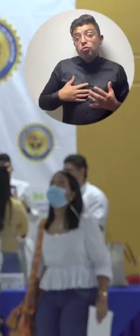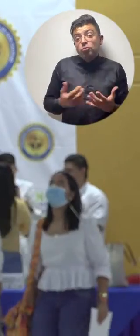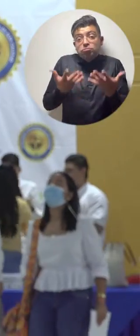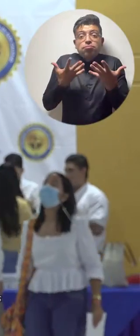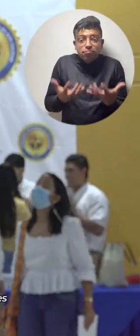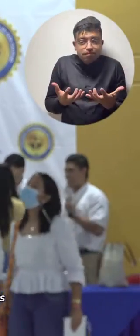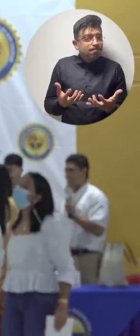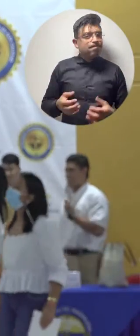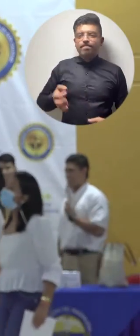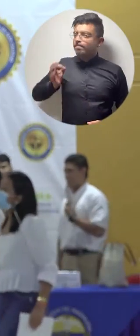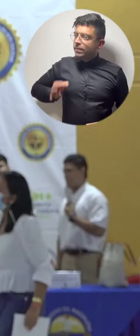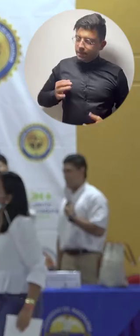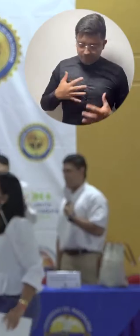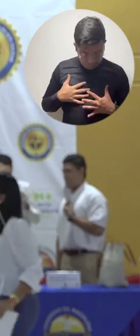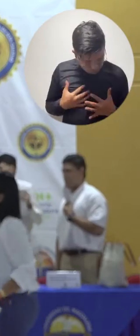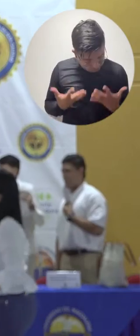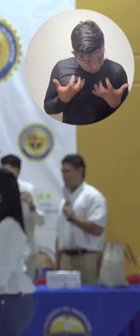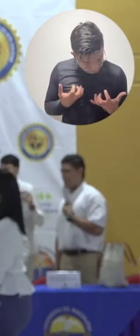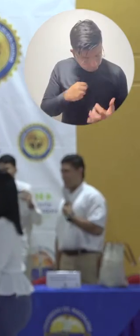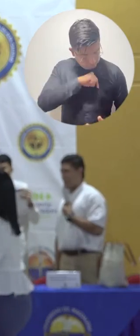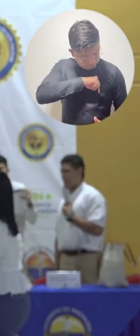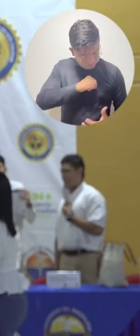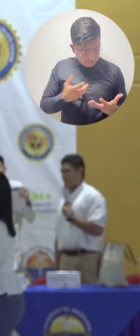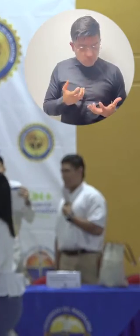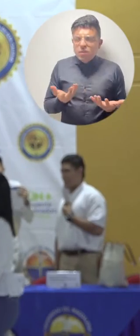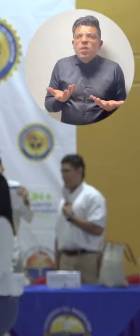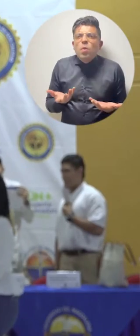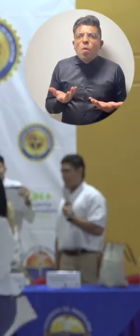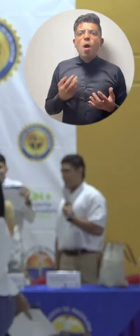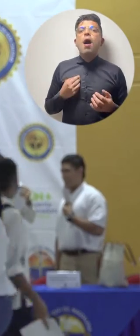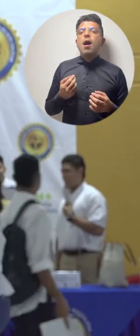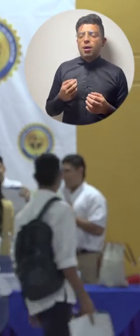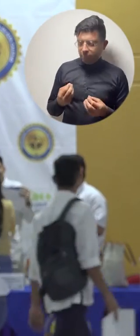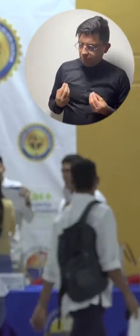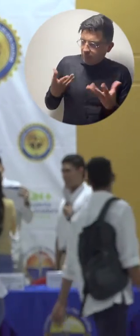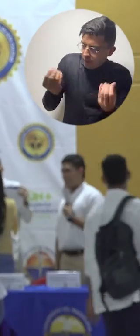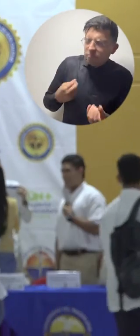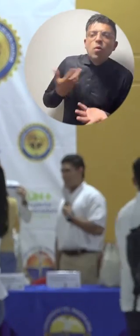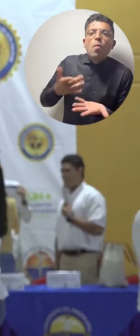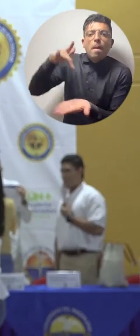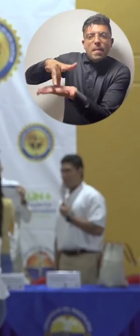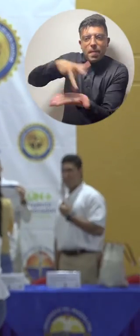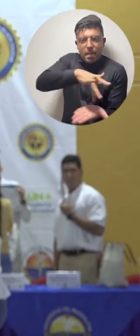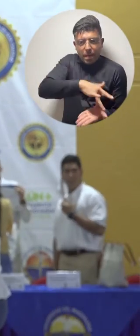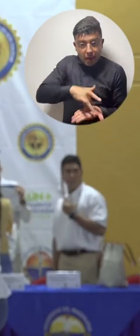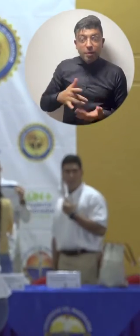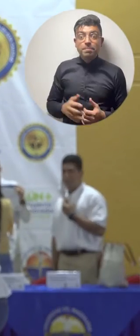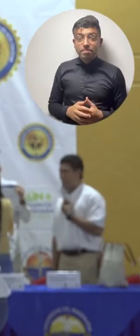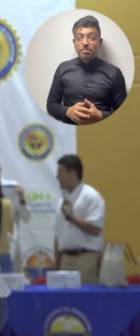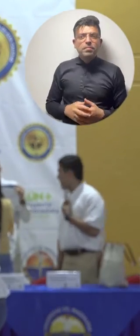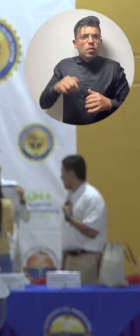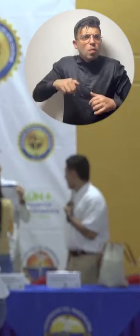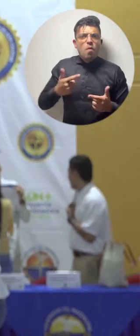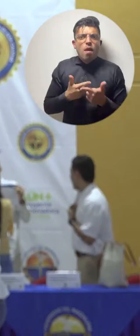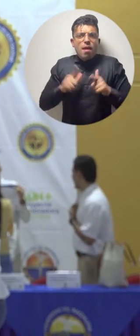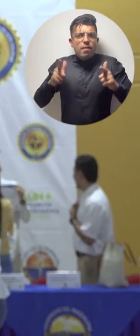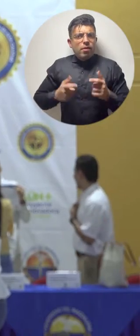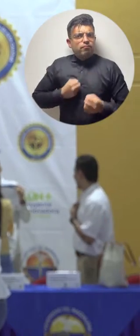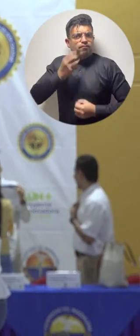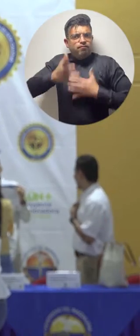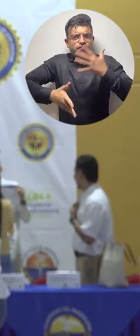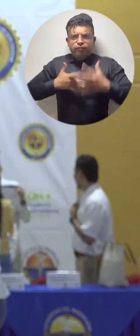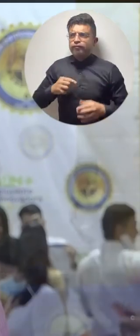Siempre quise aportar a través de ciertas participaciones como se dan aquí de manera